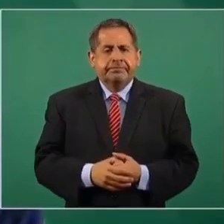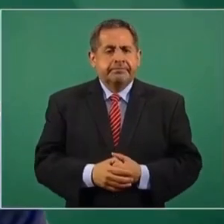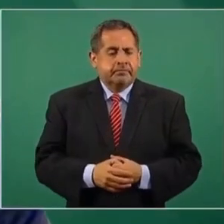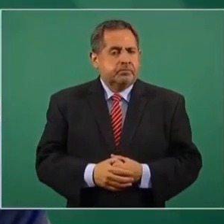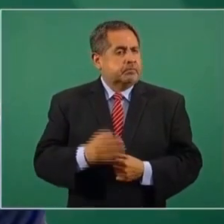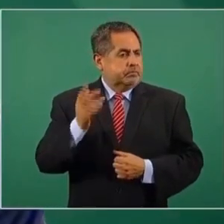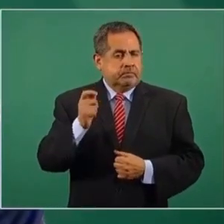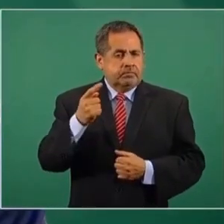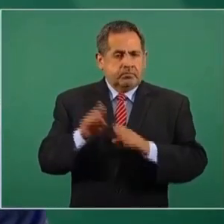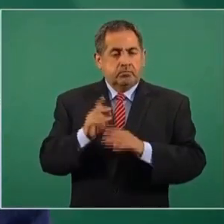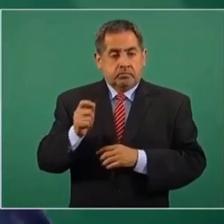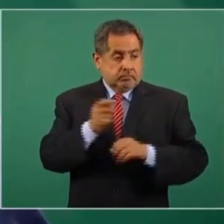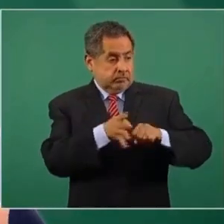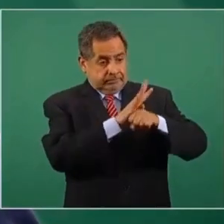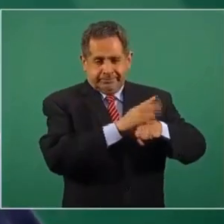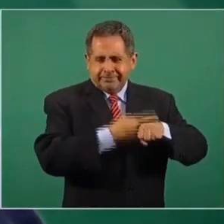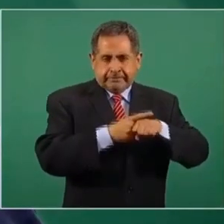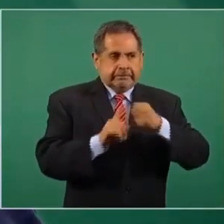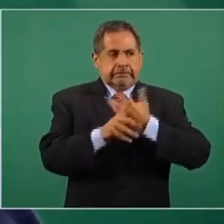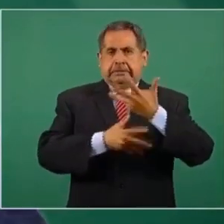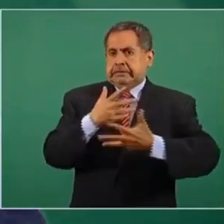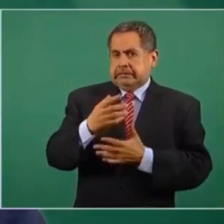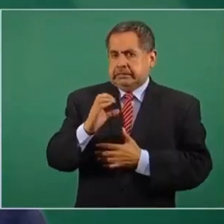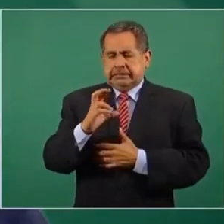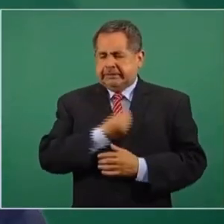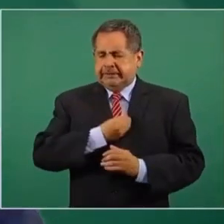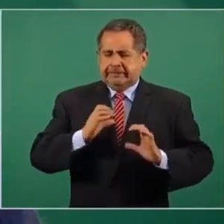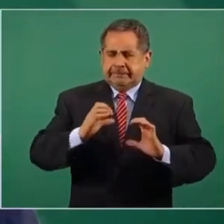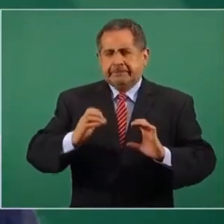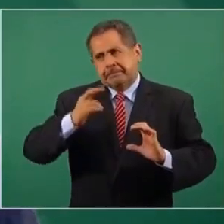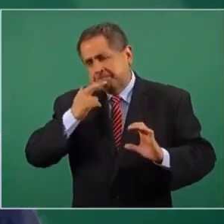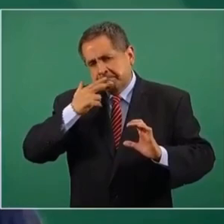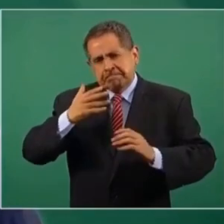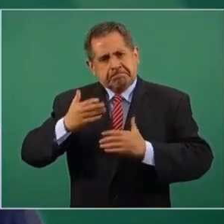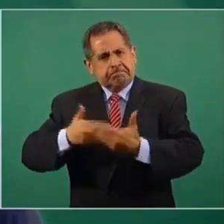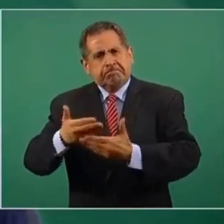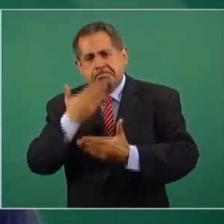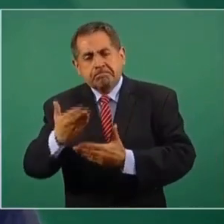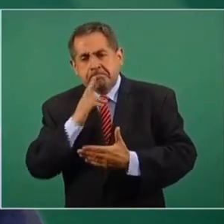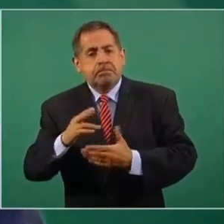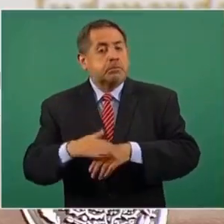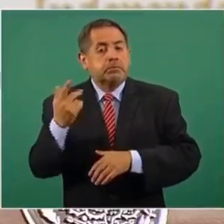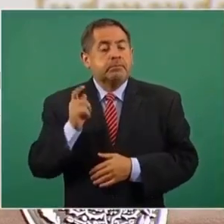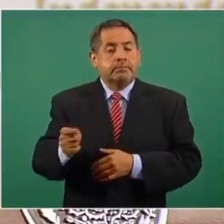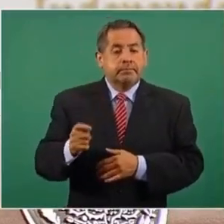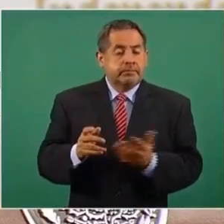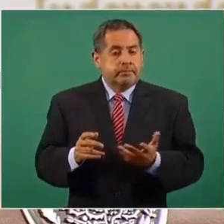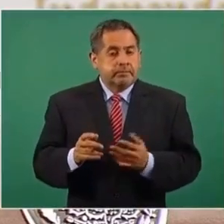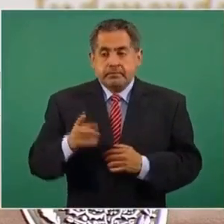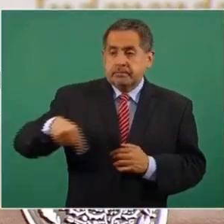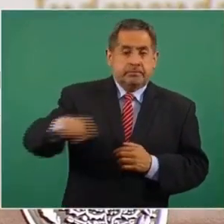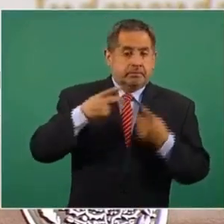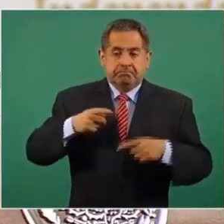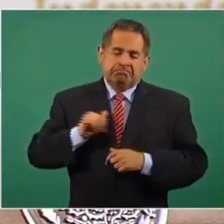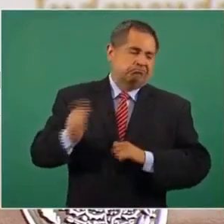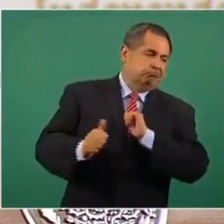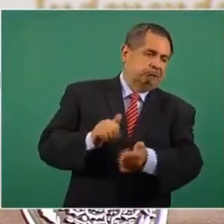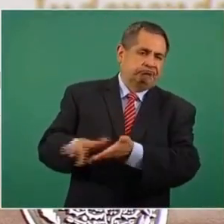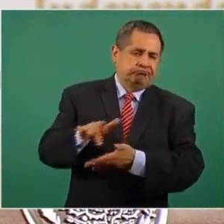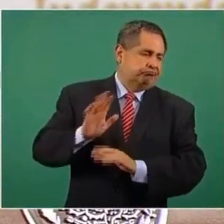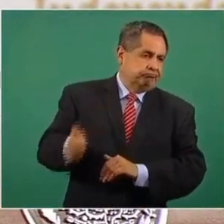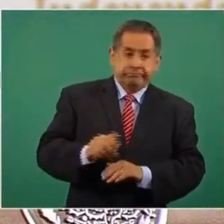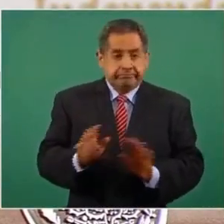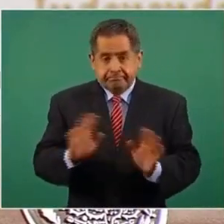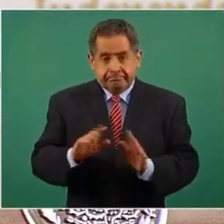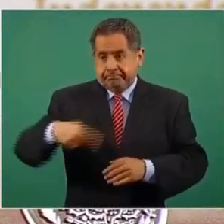Se pudo enfrentar la crisis económica con mejores resultados, porque no se dejó sin apoyo a los pobres,